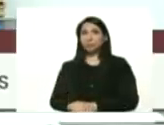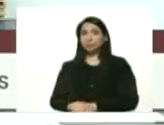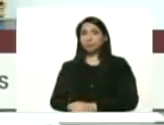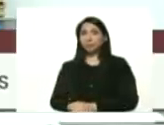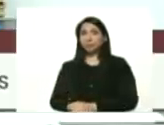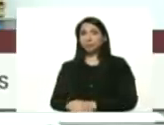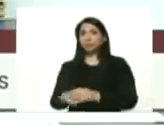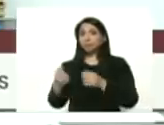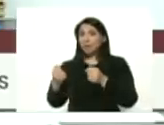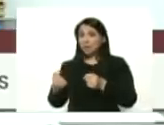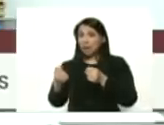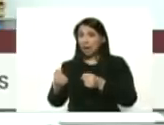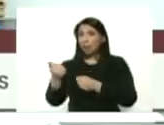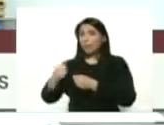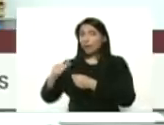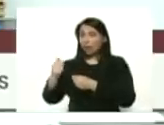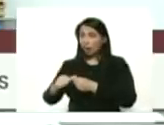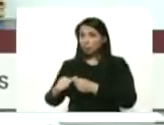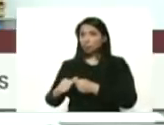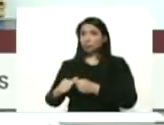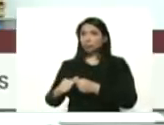mercado las pulgas un mercado